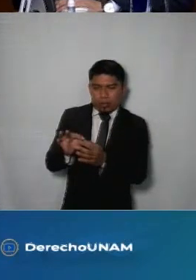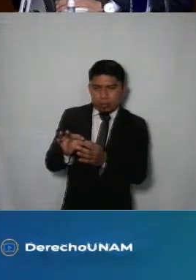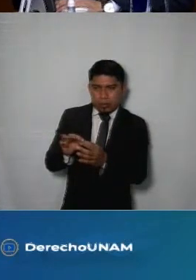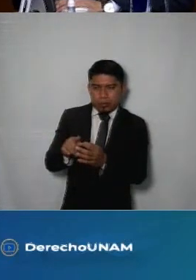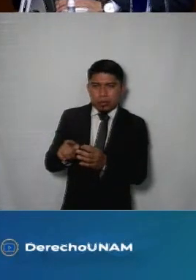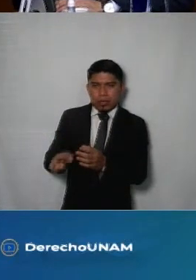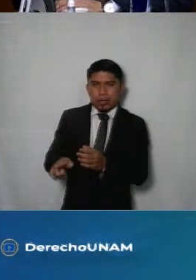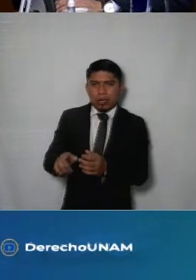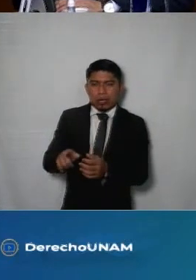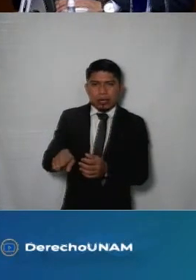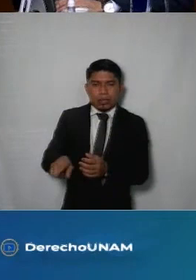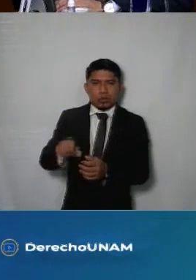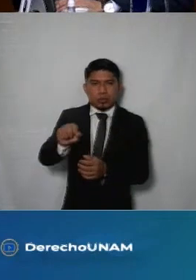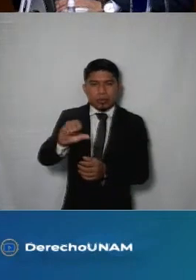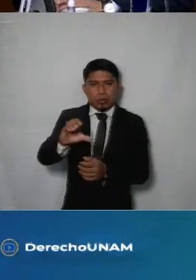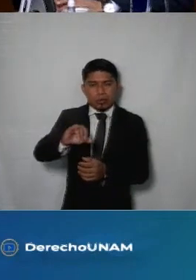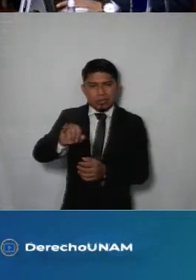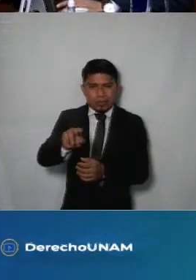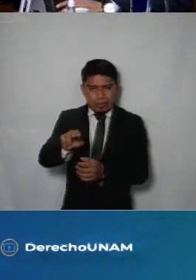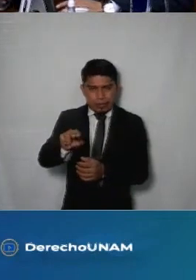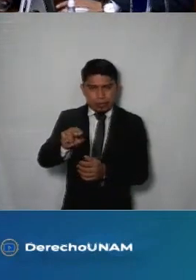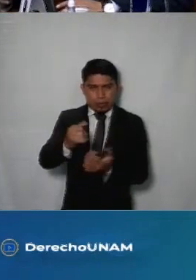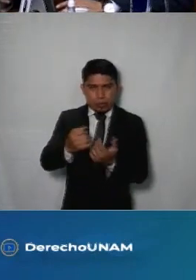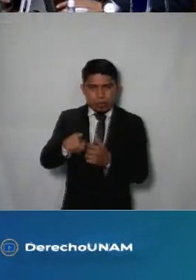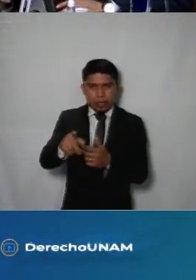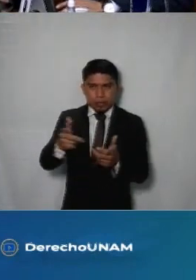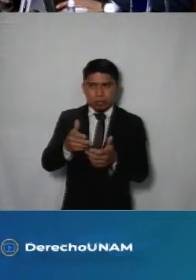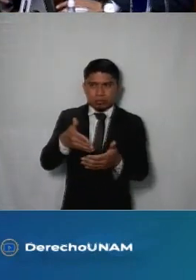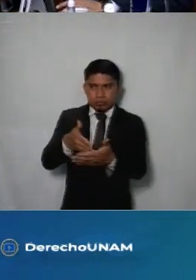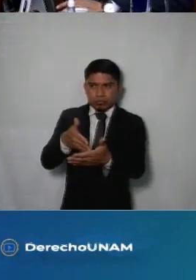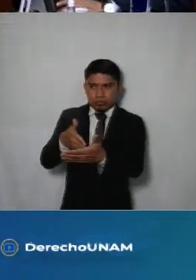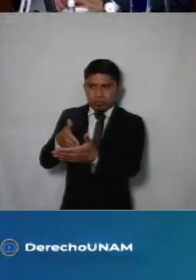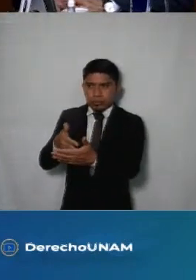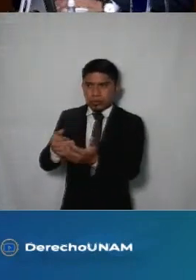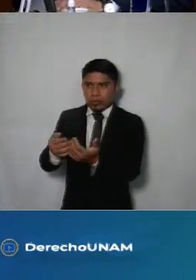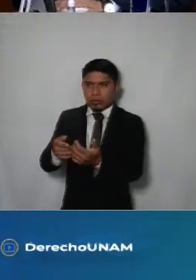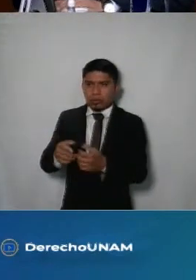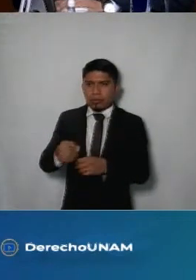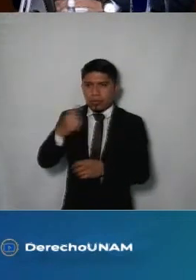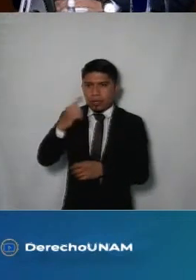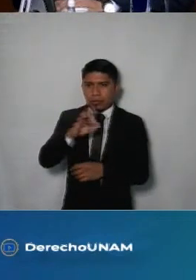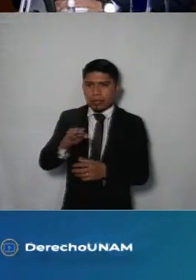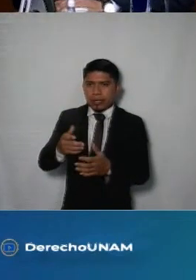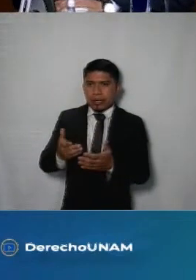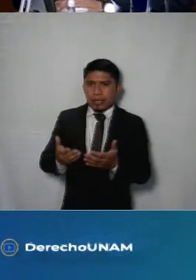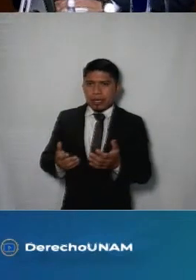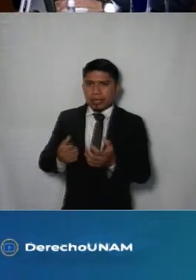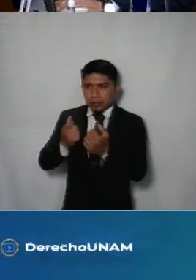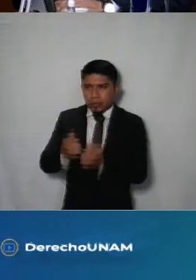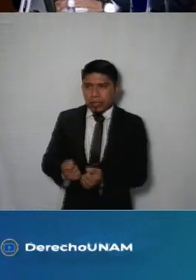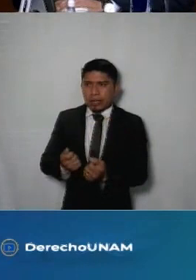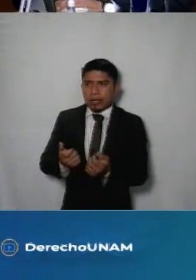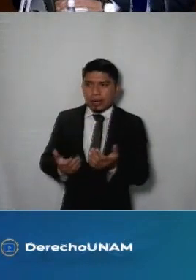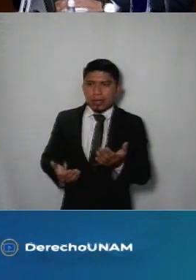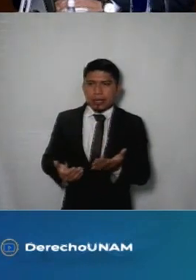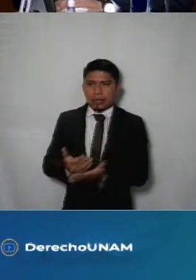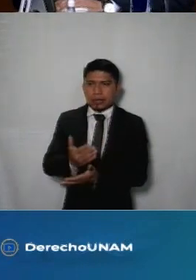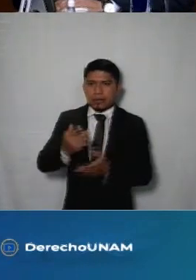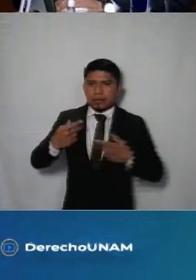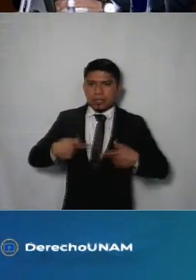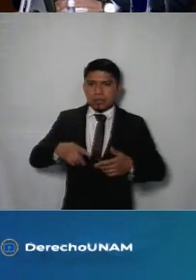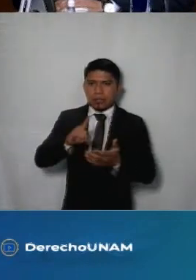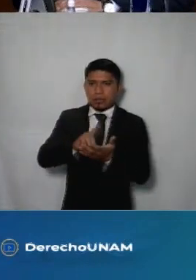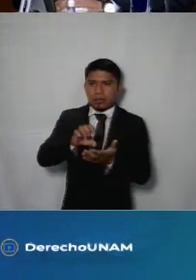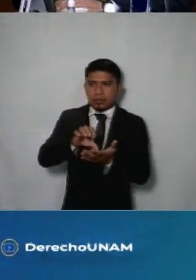la corte de nuestro país se refiere justamente a la eliminación de obstáculos y barreras para asegurar el acceso de las